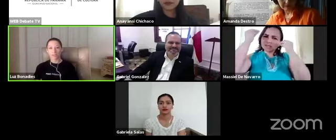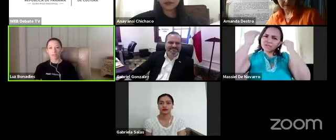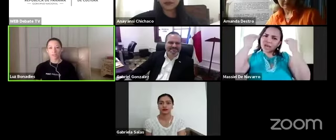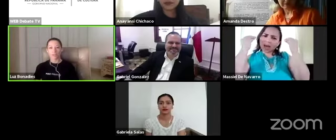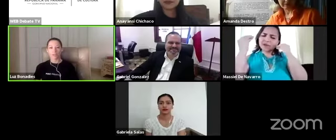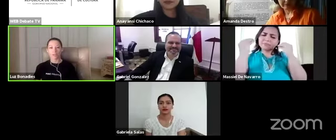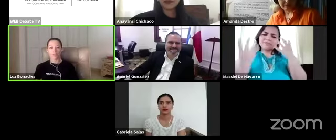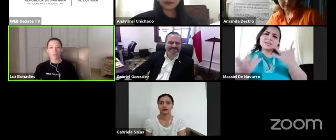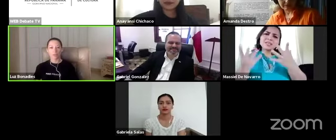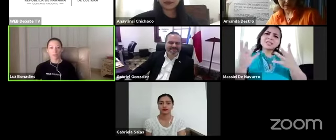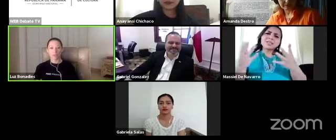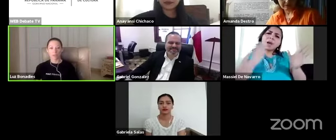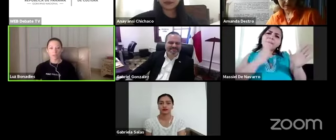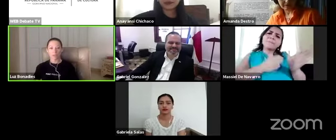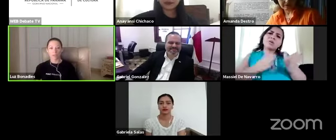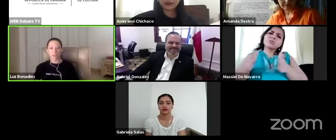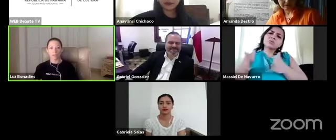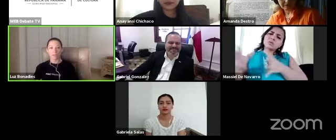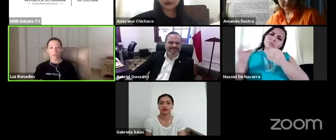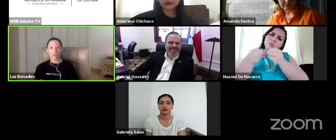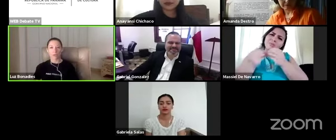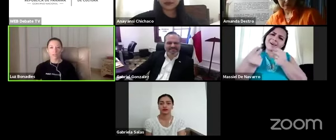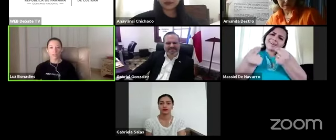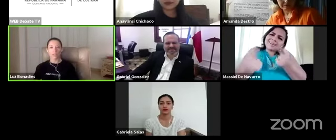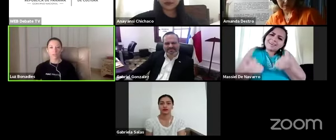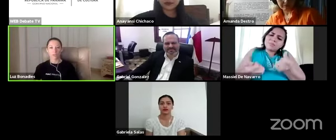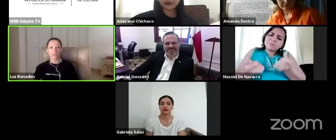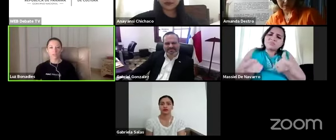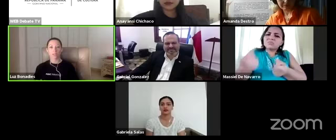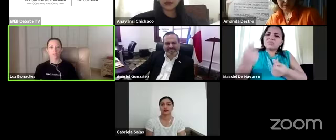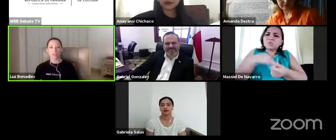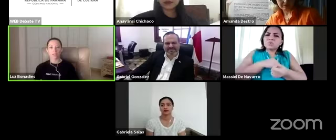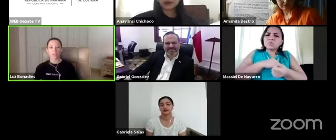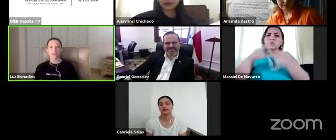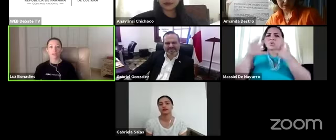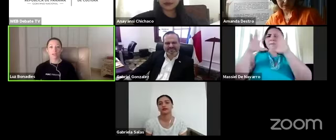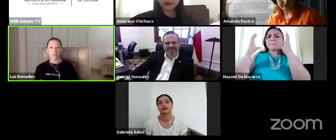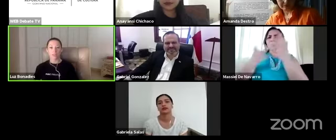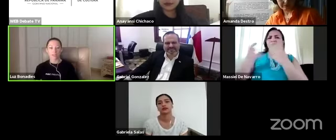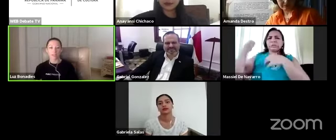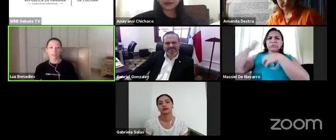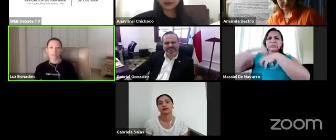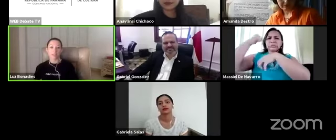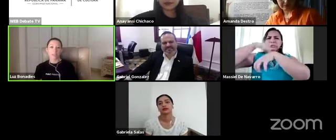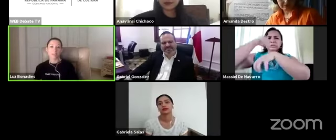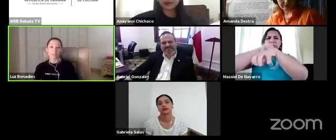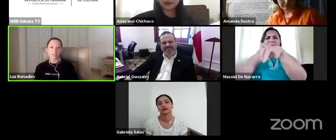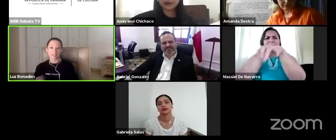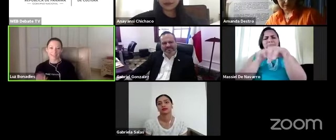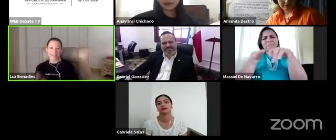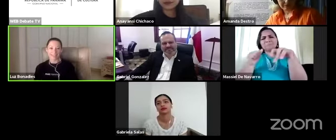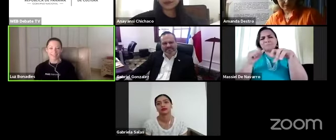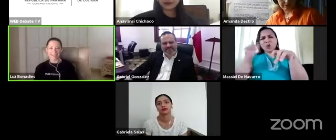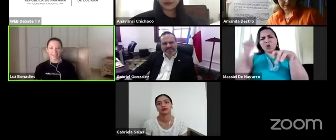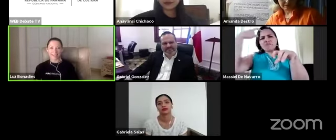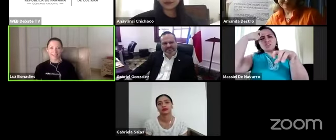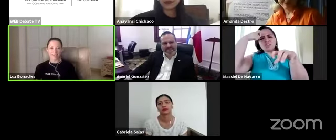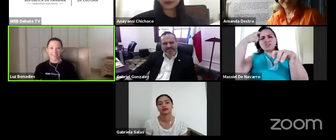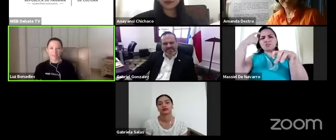porque creo que a veces nos perdemos en la burocracia y no nos permite dar respuestas a este tipo de crisis con la rapidez que quisiéramos quienes